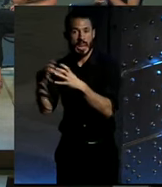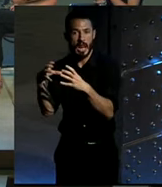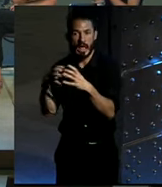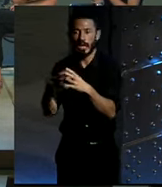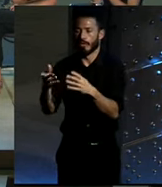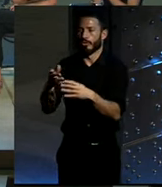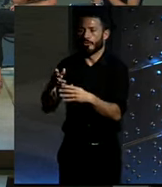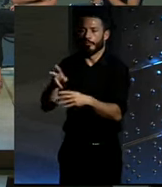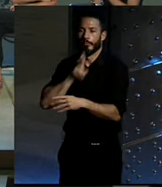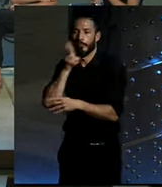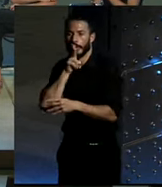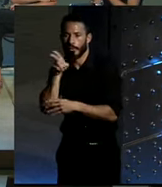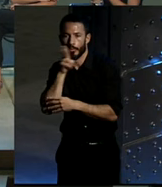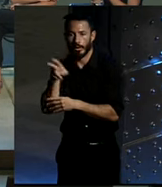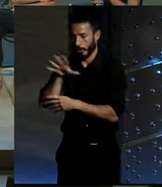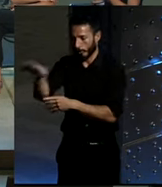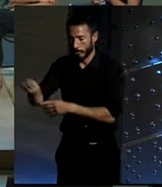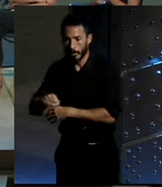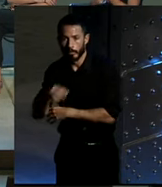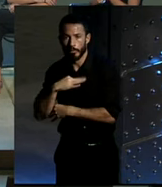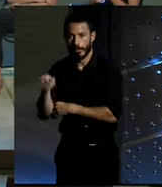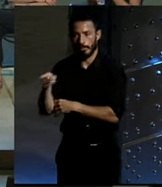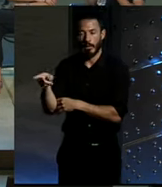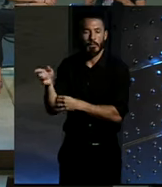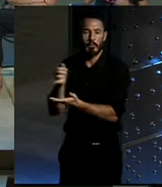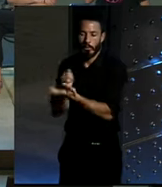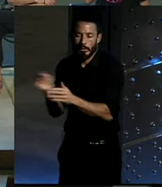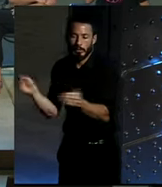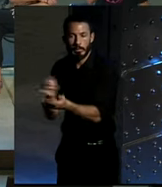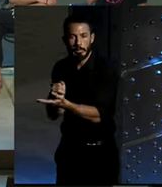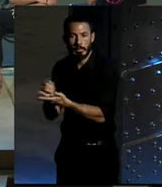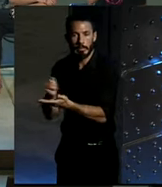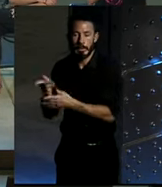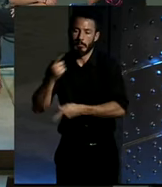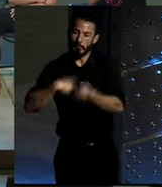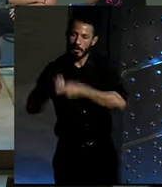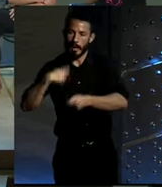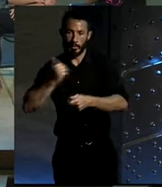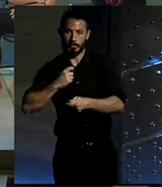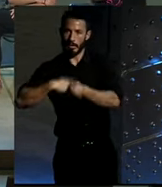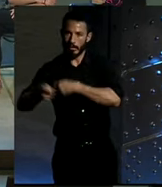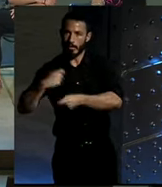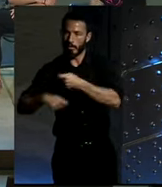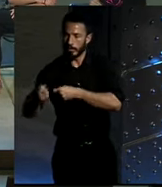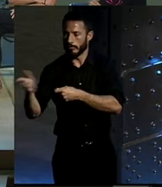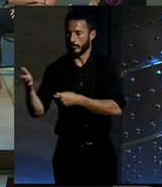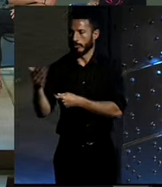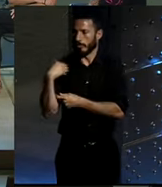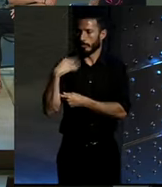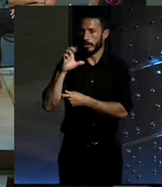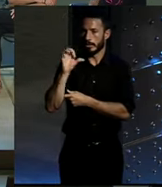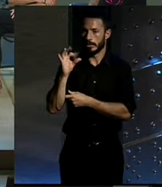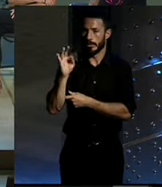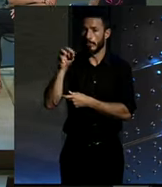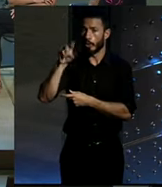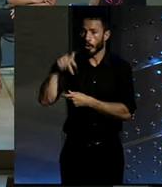hortalizas a la señora de al lado, que las cultiva en su campito y las están vendiendo ahí en la puerta, ¿sabes? Que esto yo lo he hecho en Estepona hace poco. Y haces la